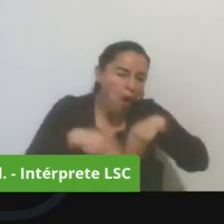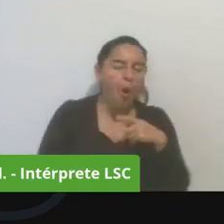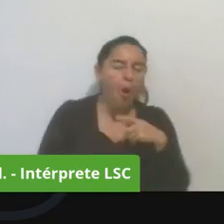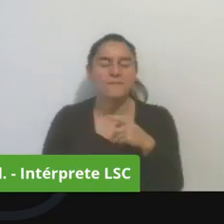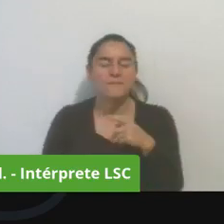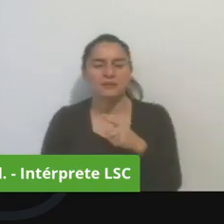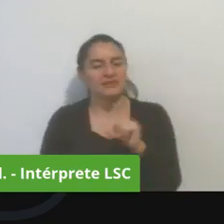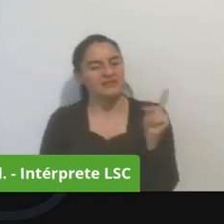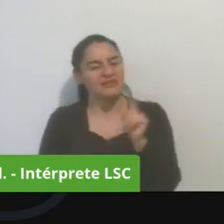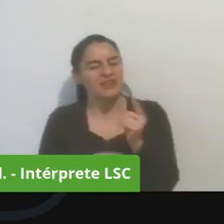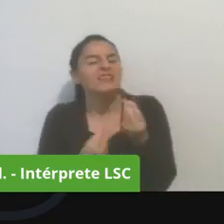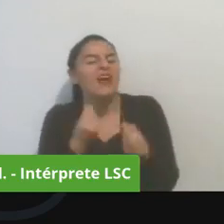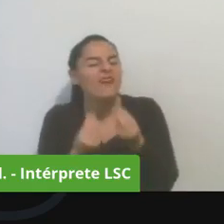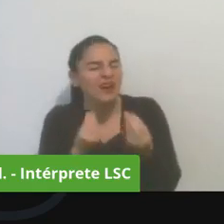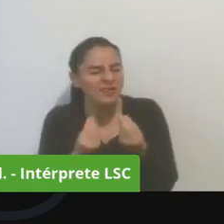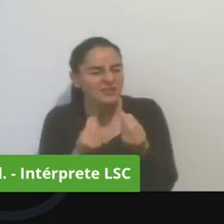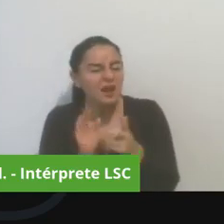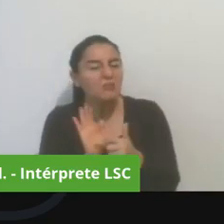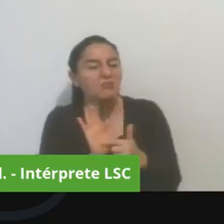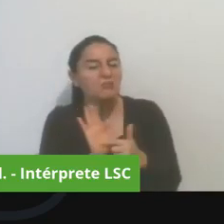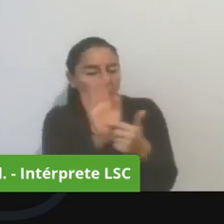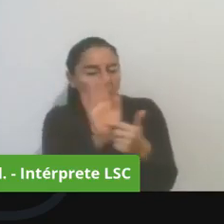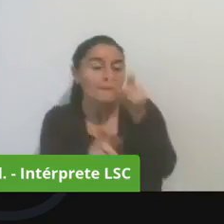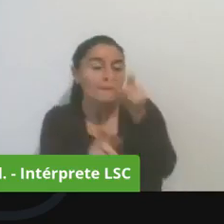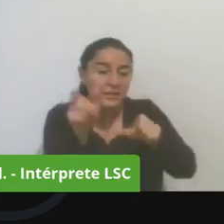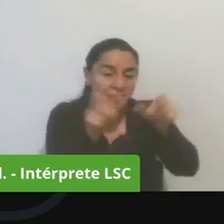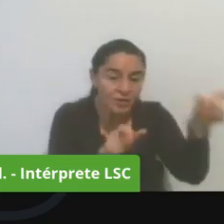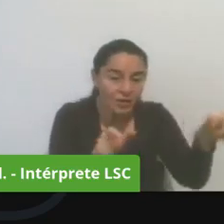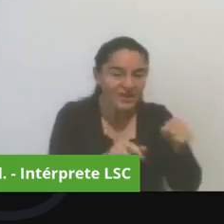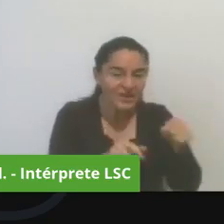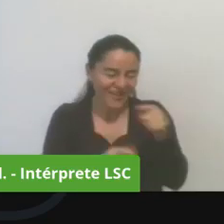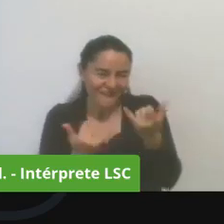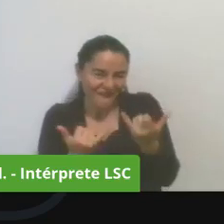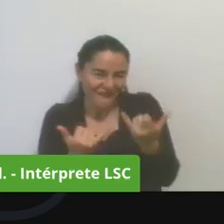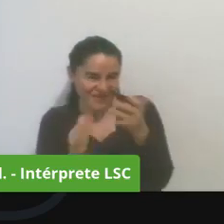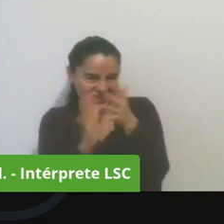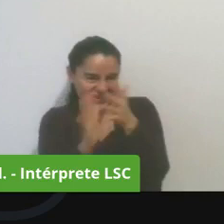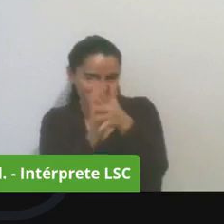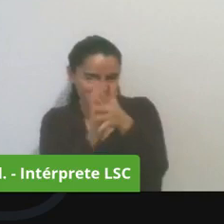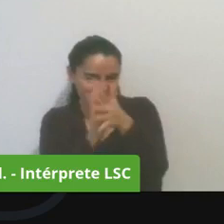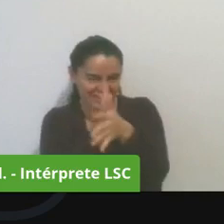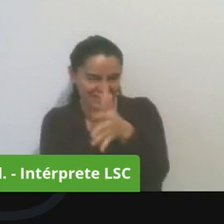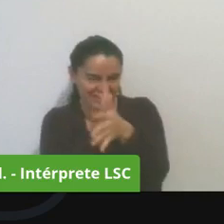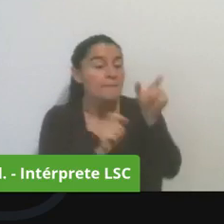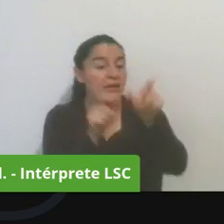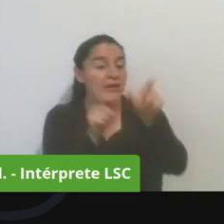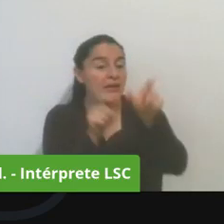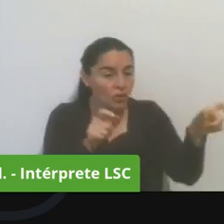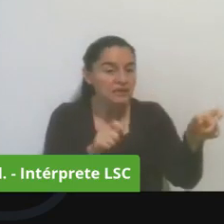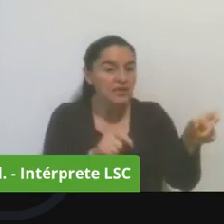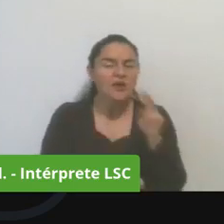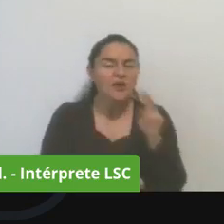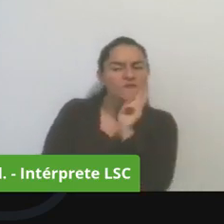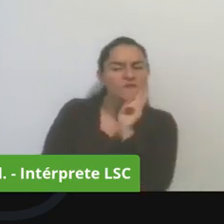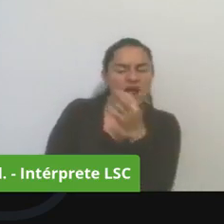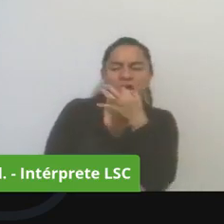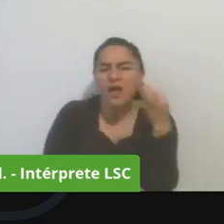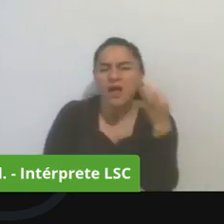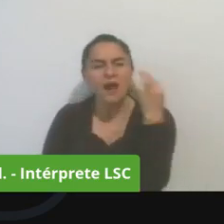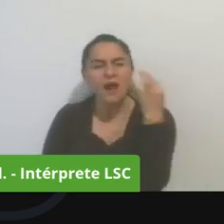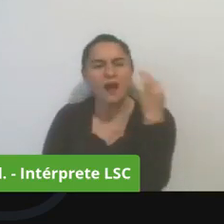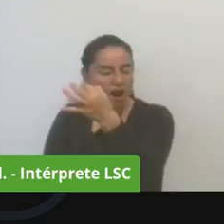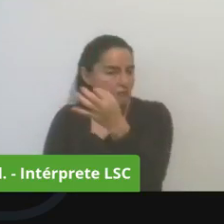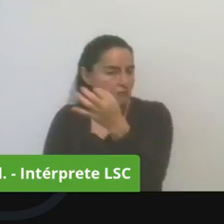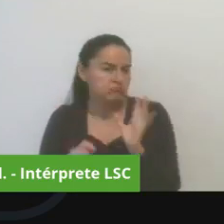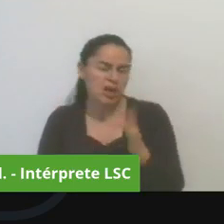gente como lo decía camila alejandra y el director pueda reportar la información que creemos que no está conforme al procedimiento y tengamos en cuenta